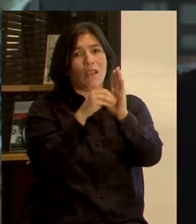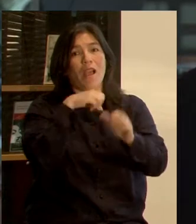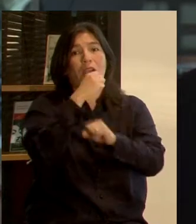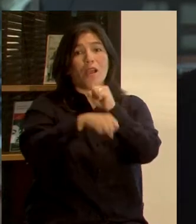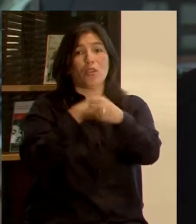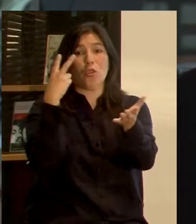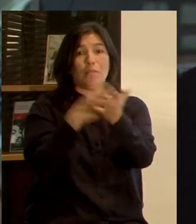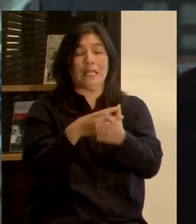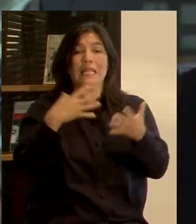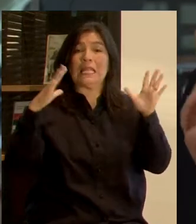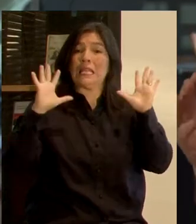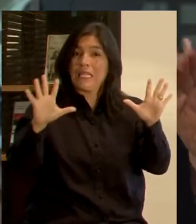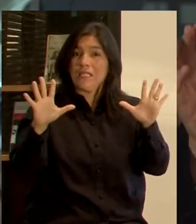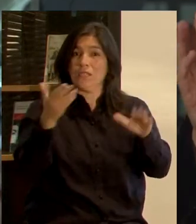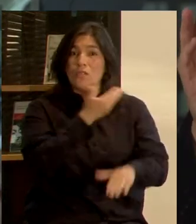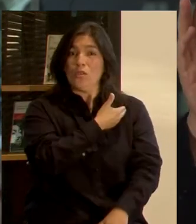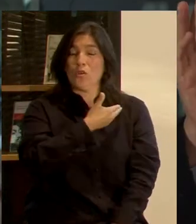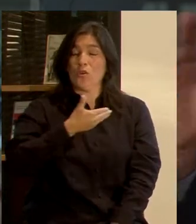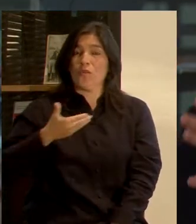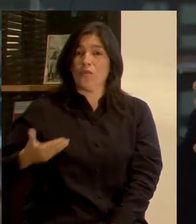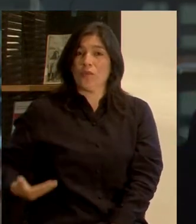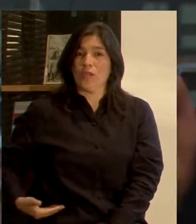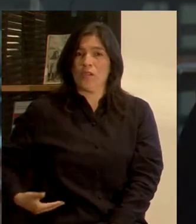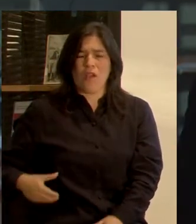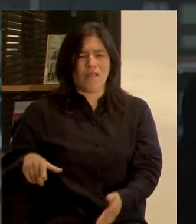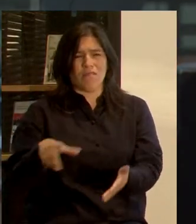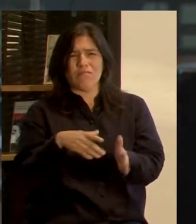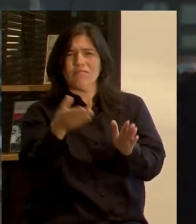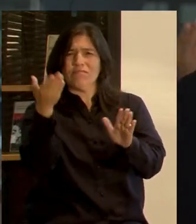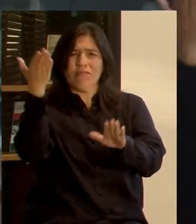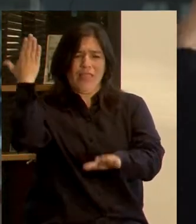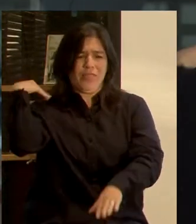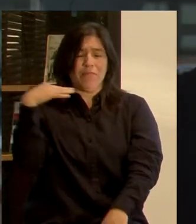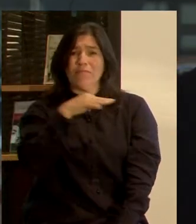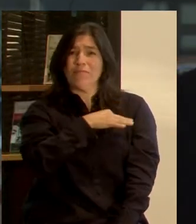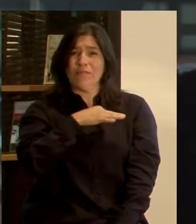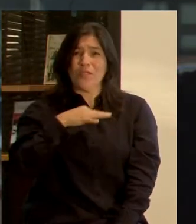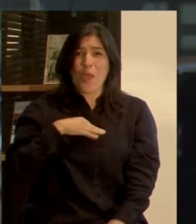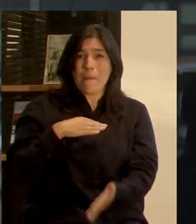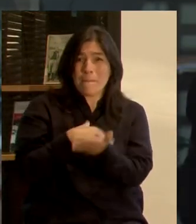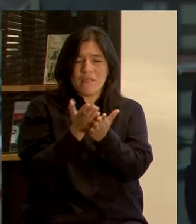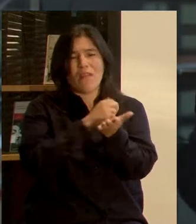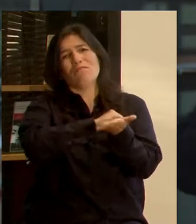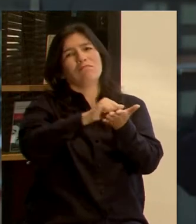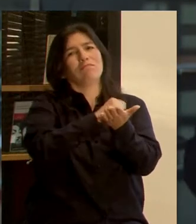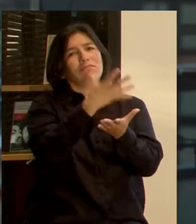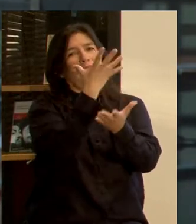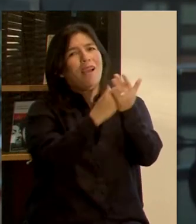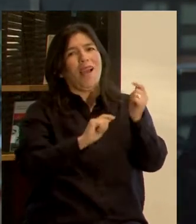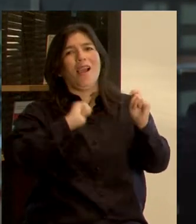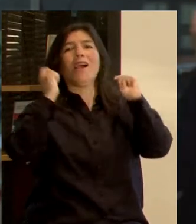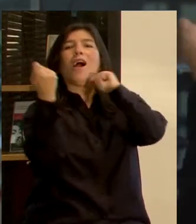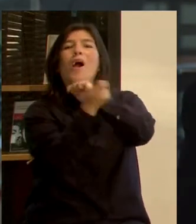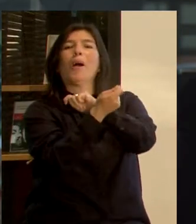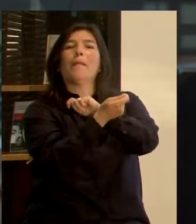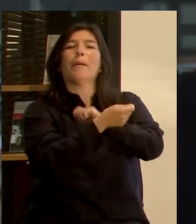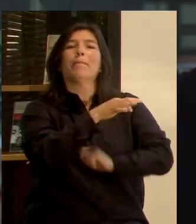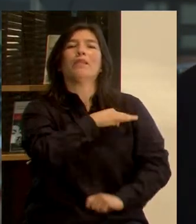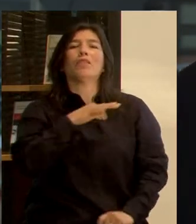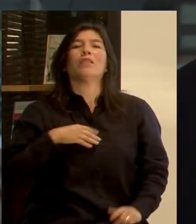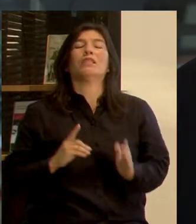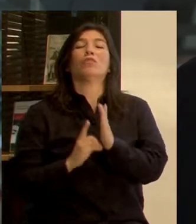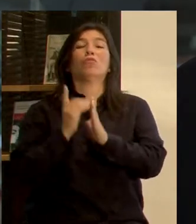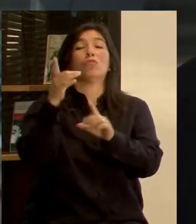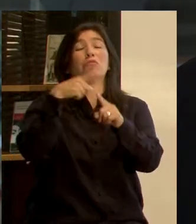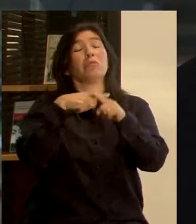2010, el gobierno borra el Ministerio de Planificación y crea el Ministerio de Desarrollo Social. Lo